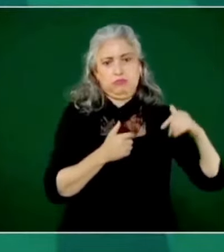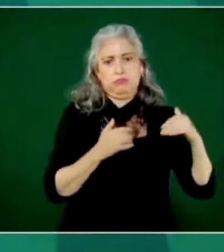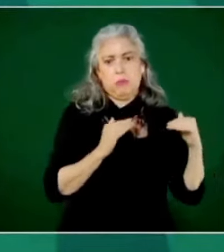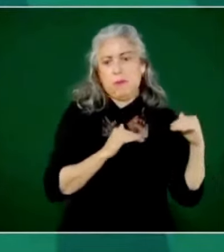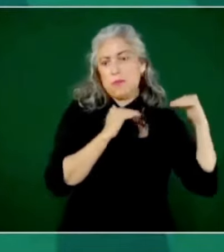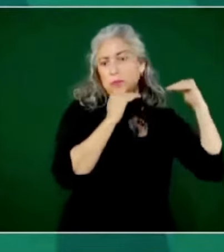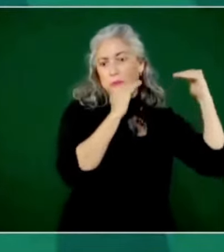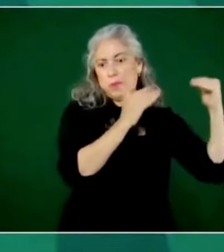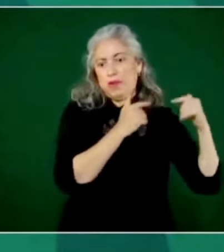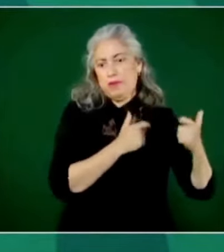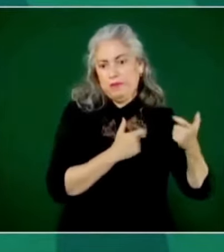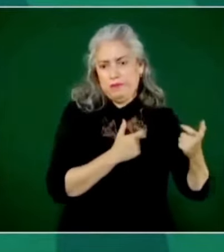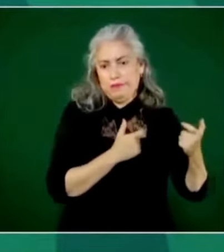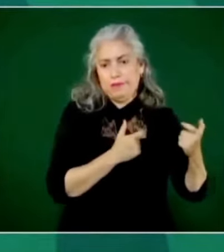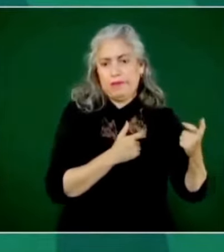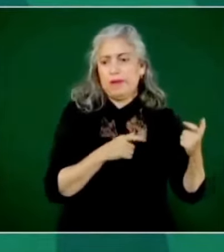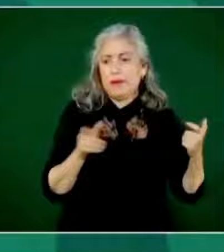país,